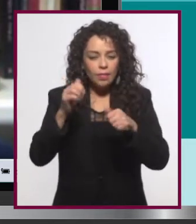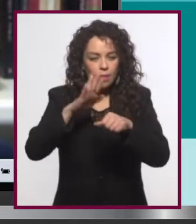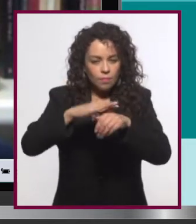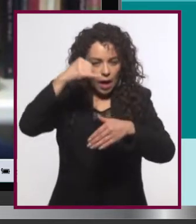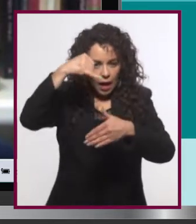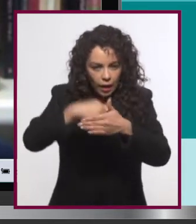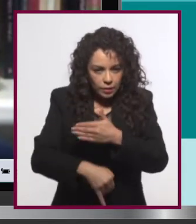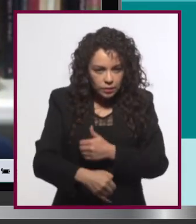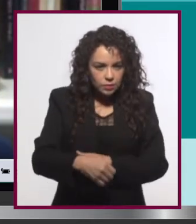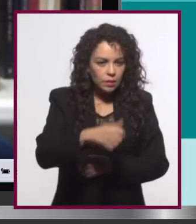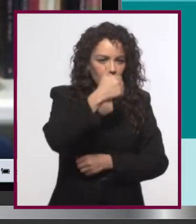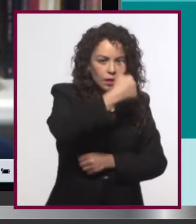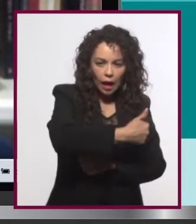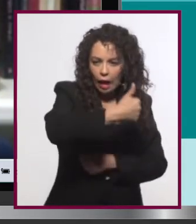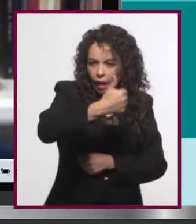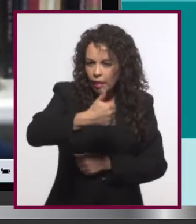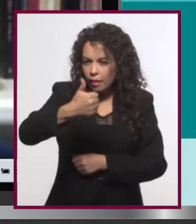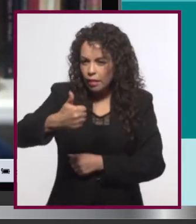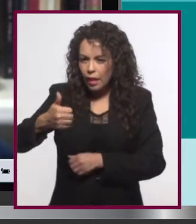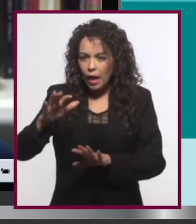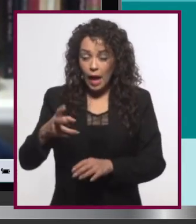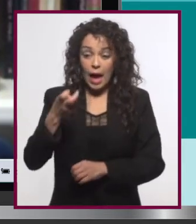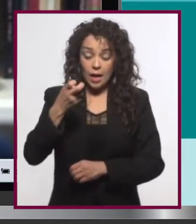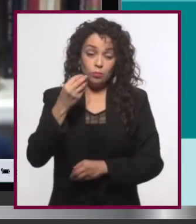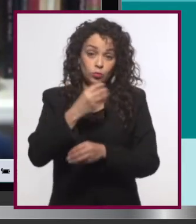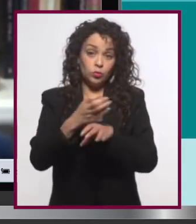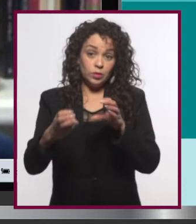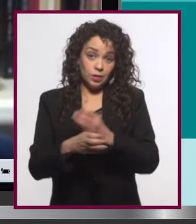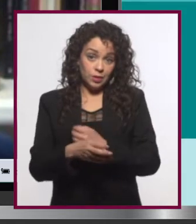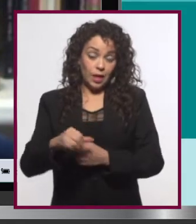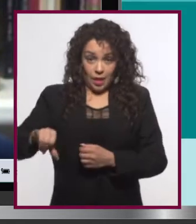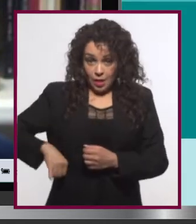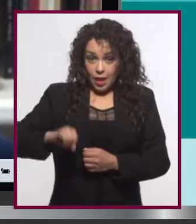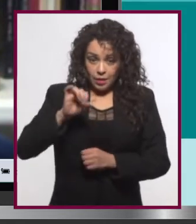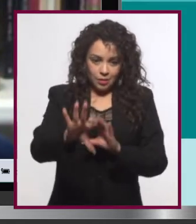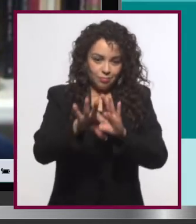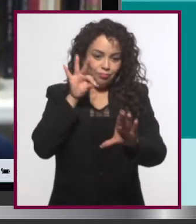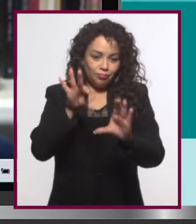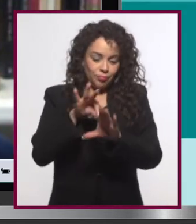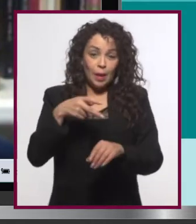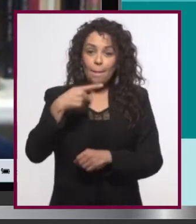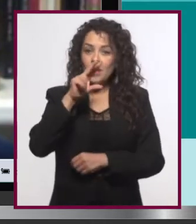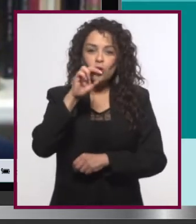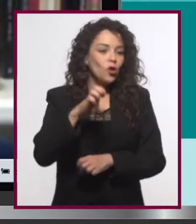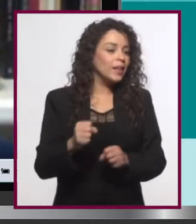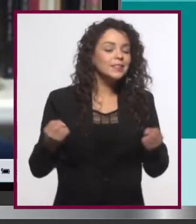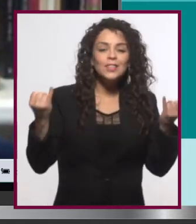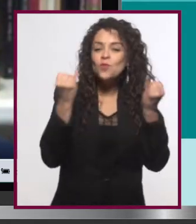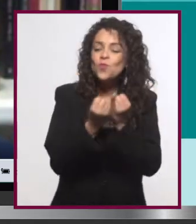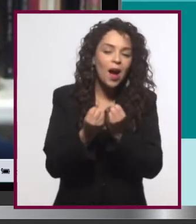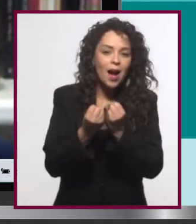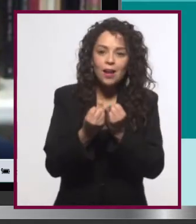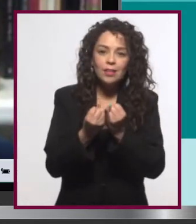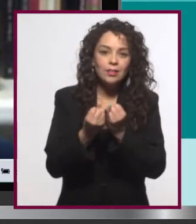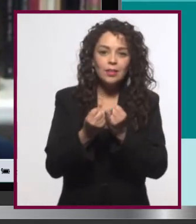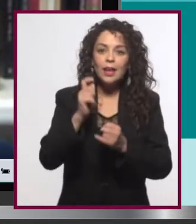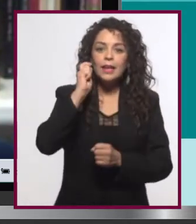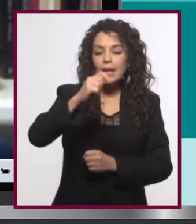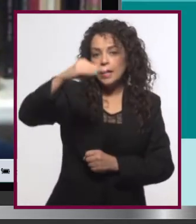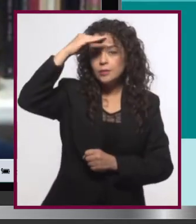detalles que hay en tal o cual encuadre. Y salen de ahí cosas interesantes a veces, pero no es lo mismo que